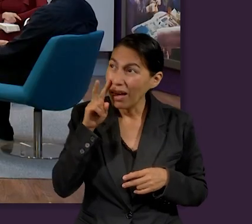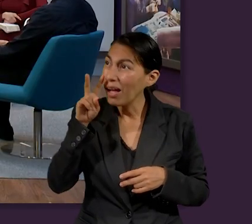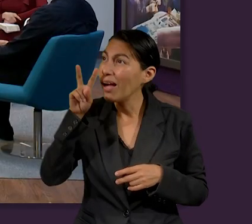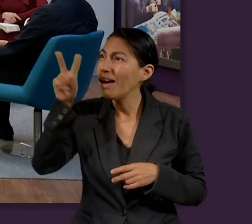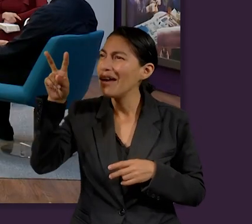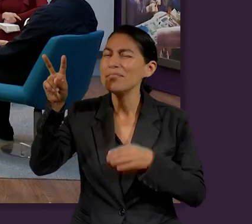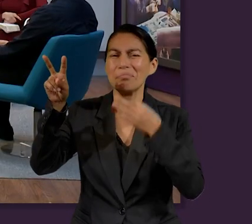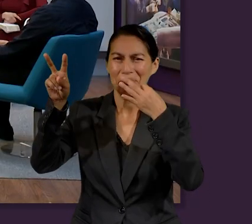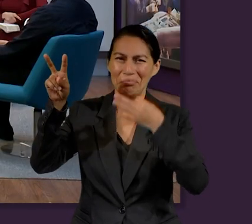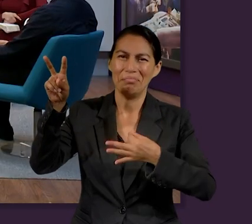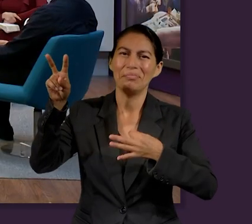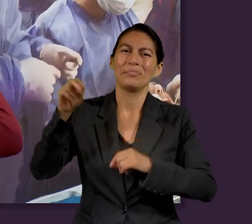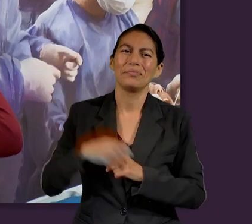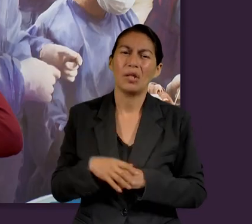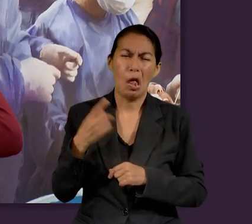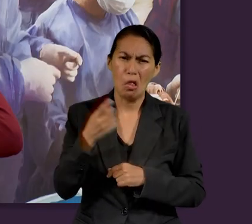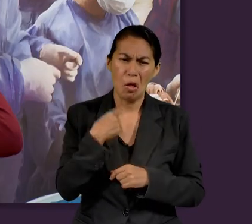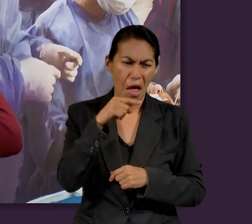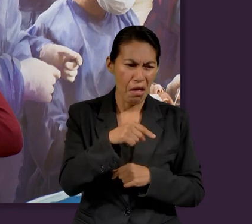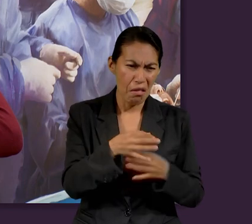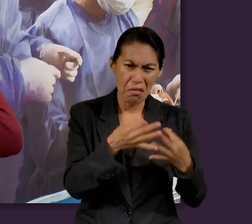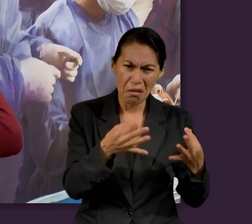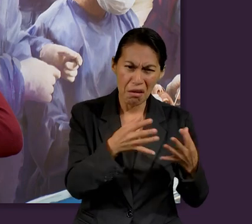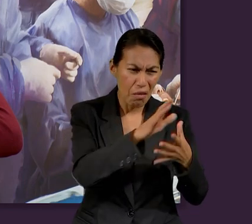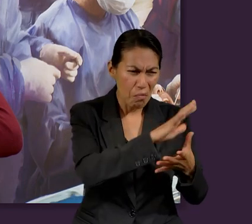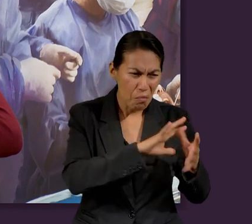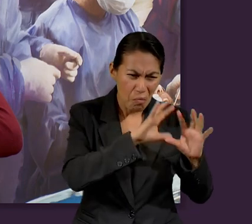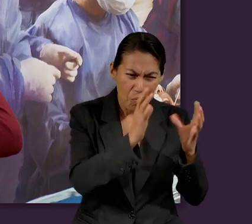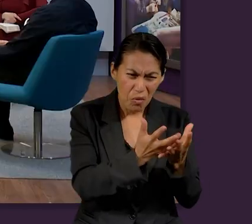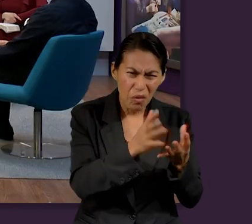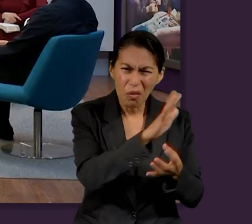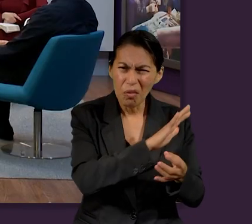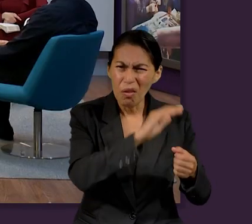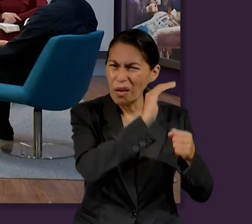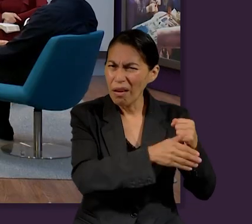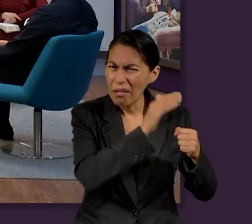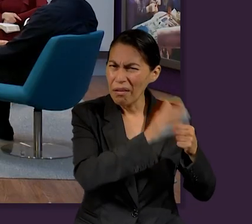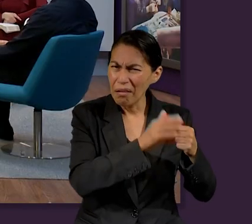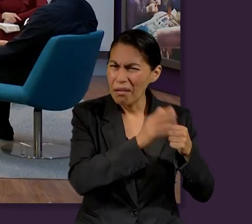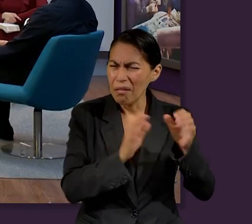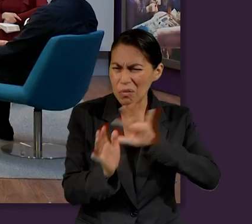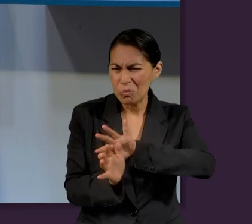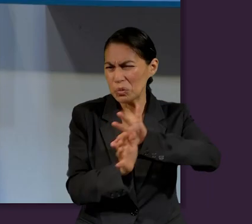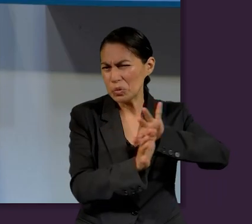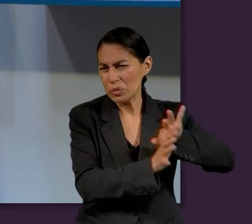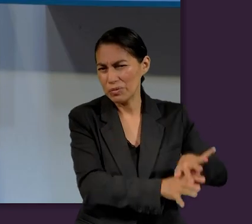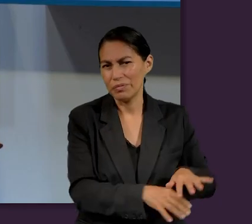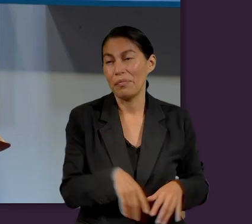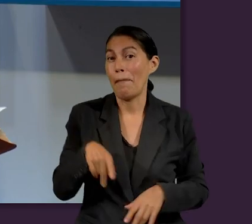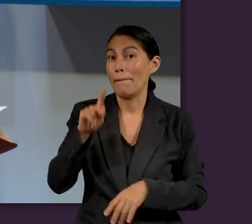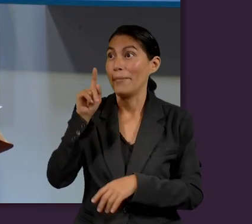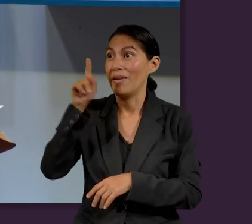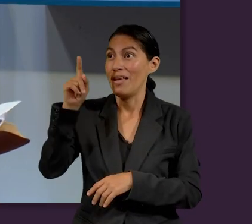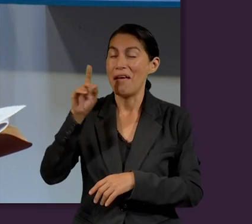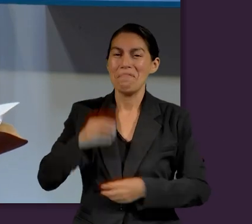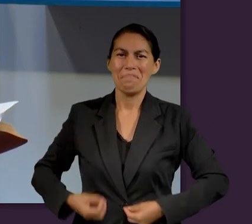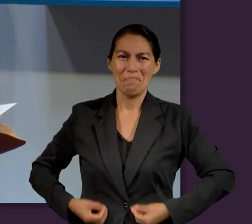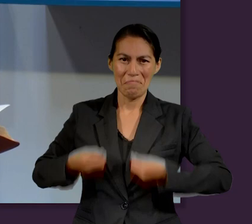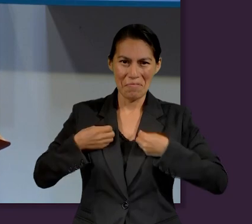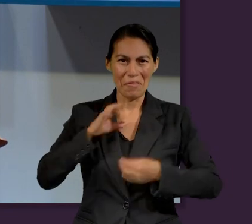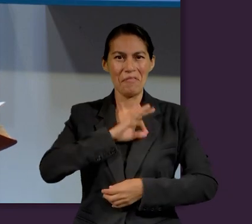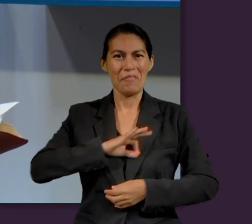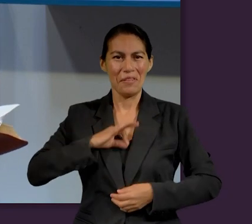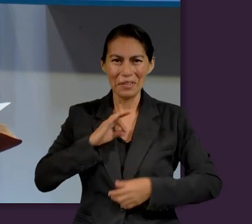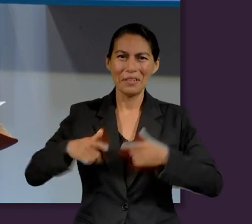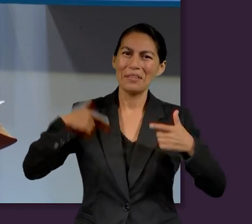final, porque después de todo en esta tierra vamos de paso. Y por supuesto que nos toca experimentar una vida feliz, una vida